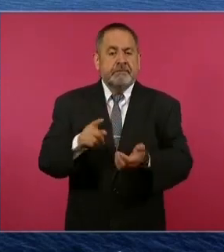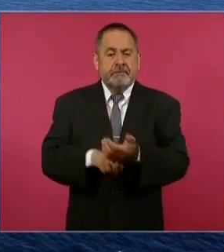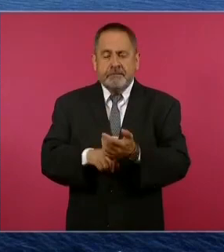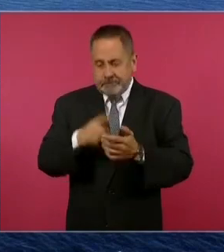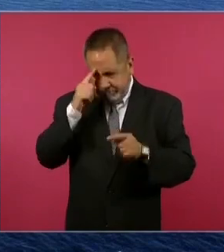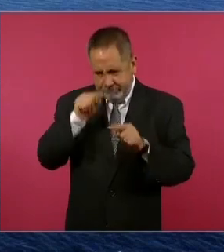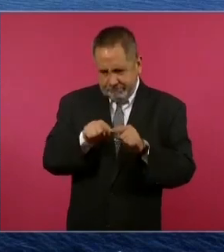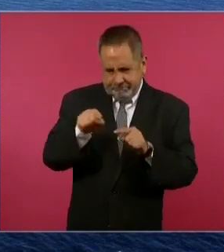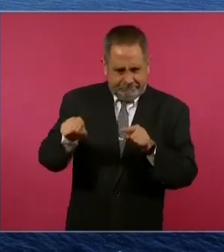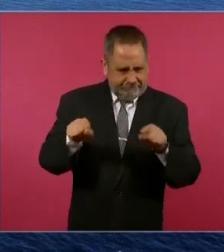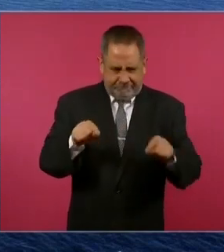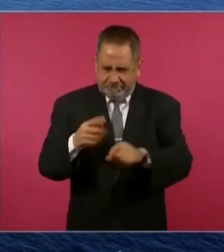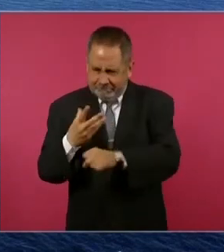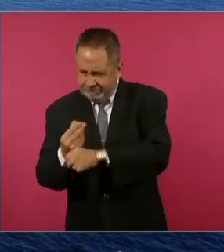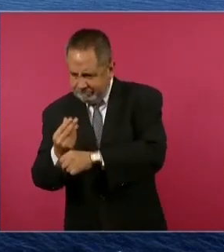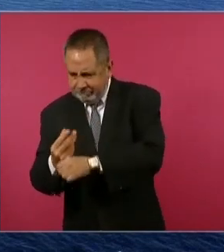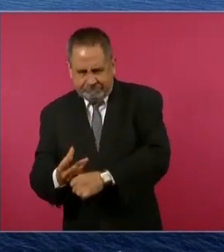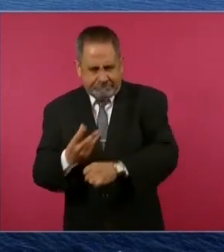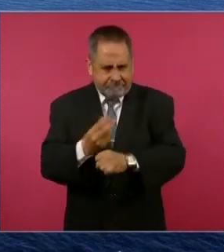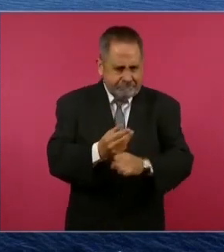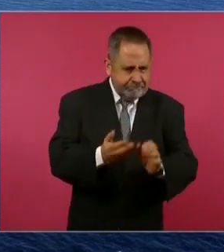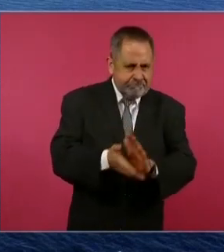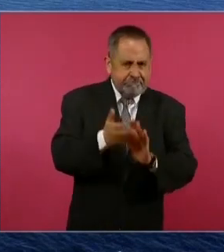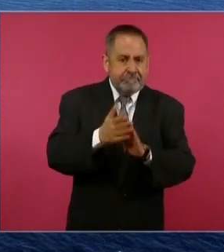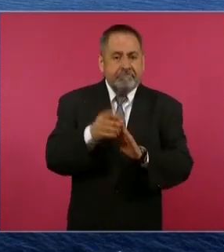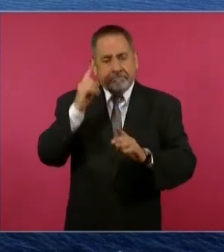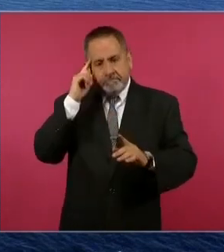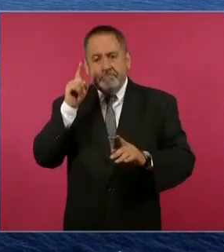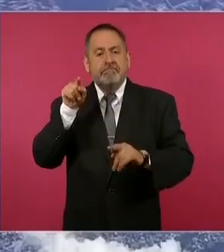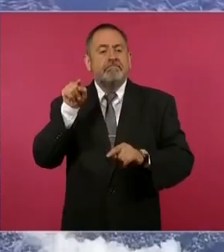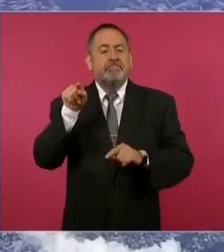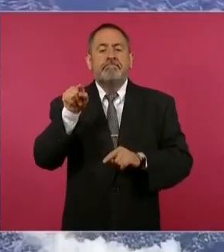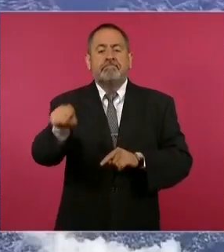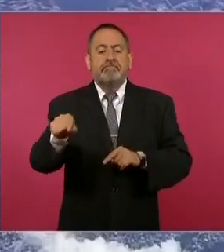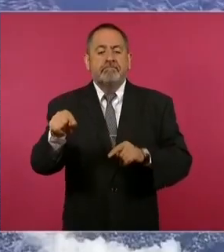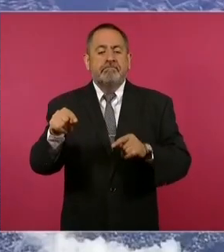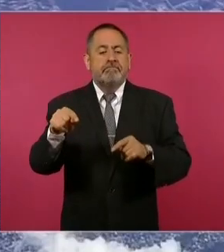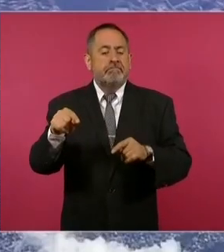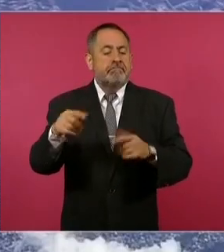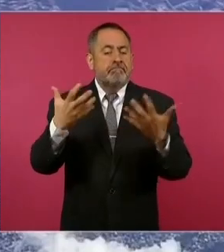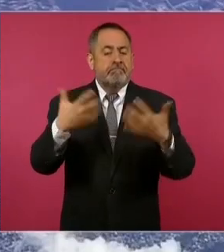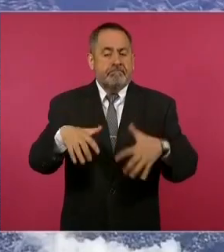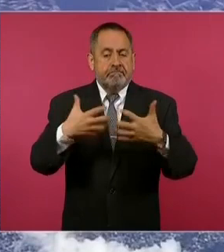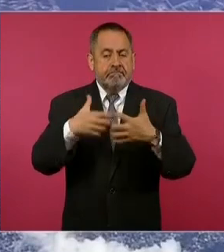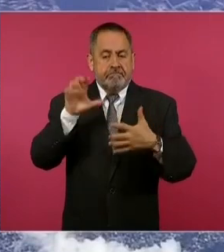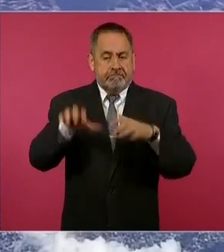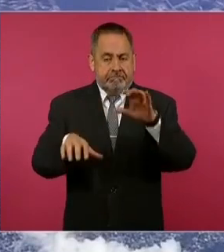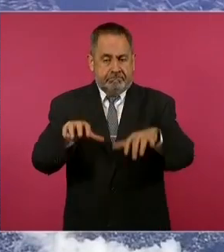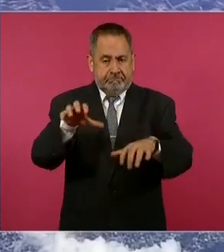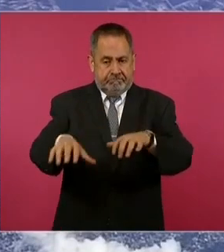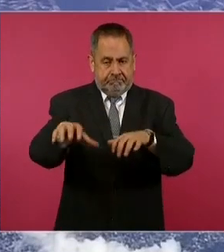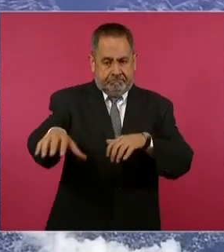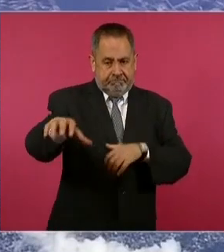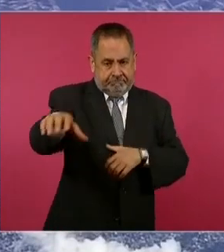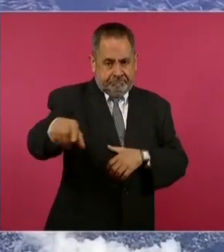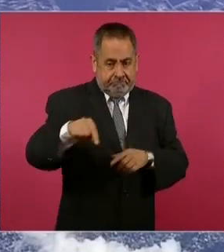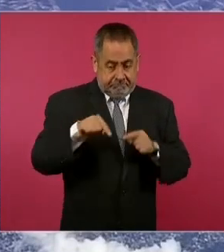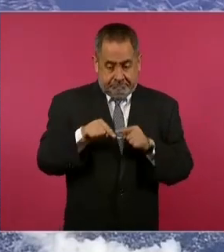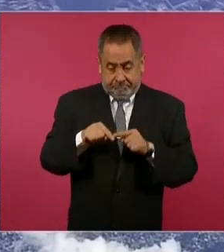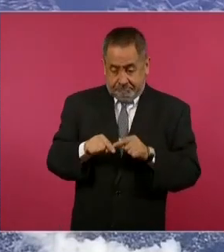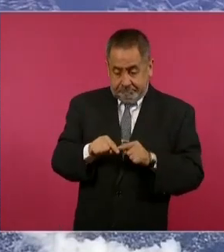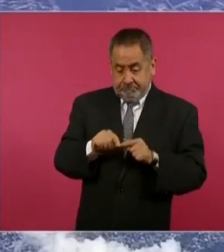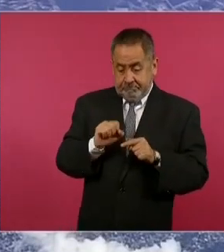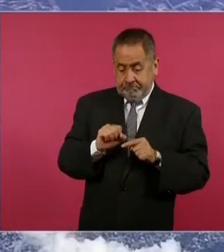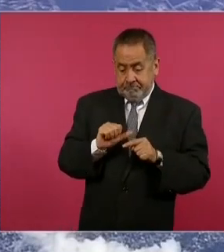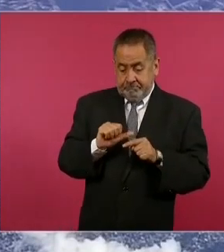para plantas ensambladoras en todo el corredor, desde Salinas hasta Coatzacoalcos.